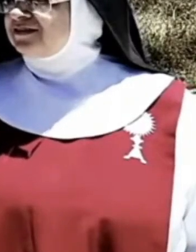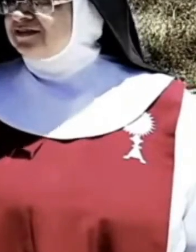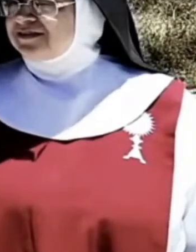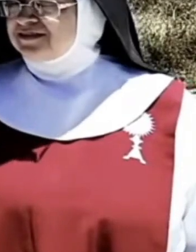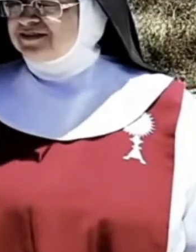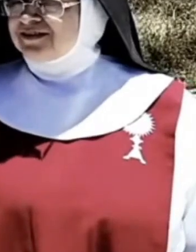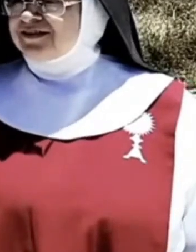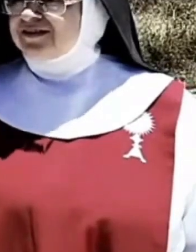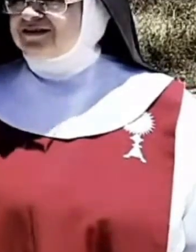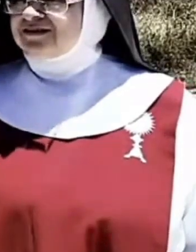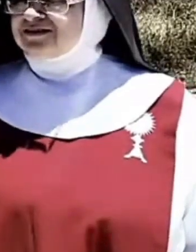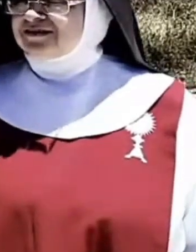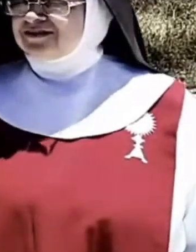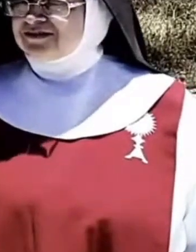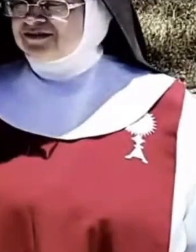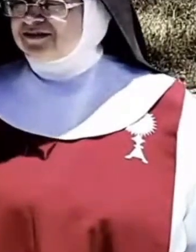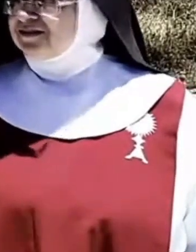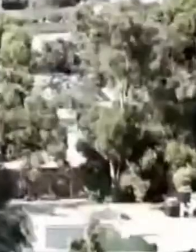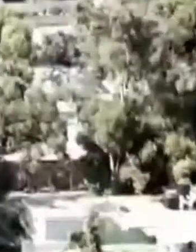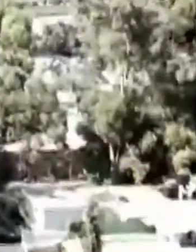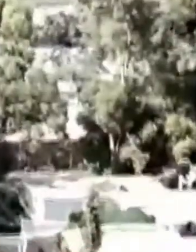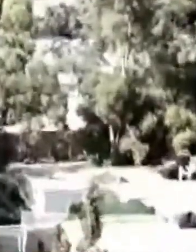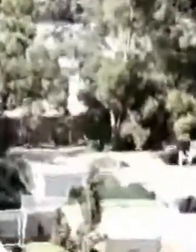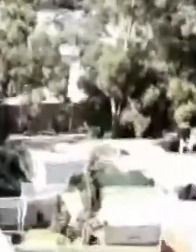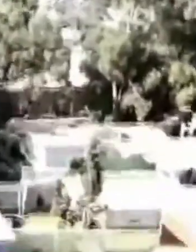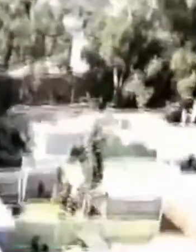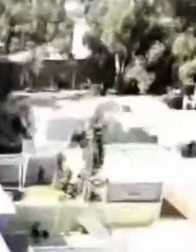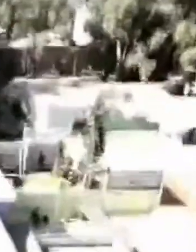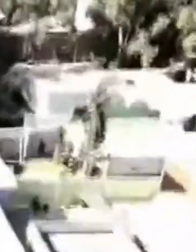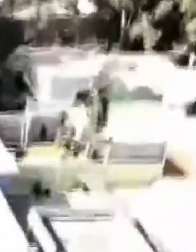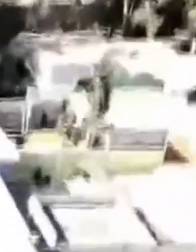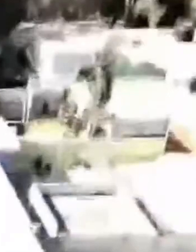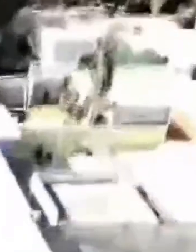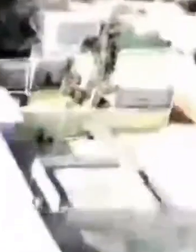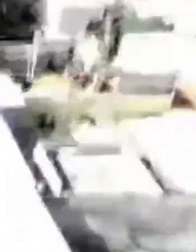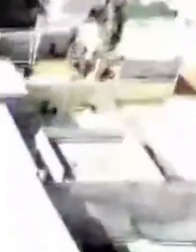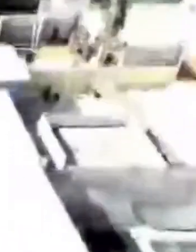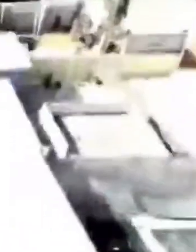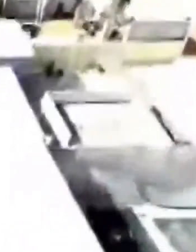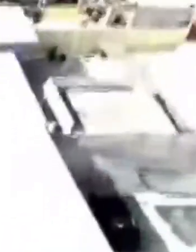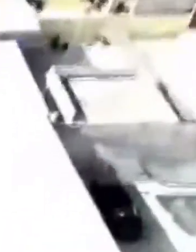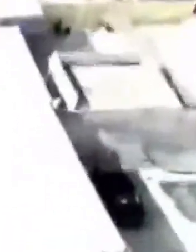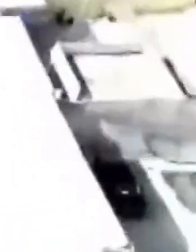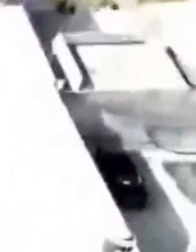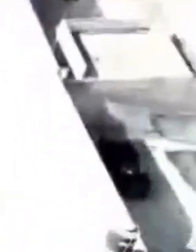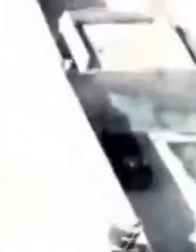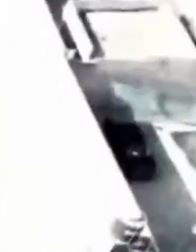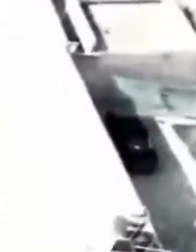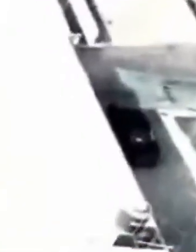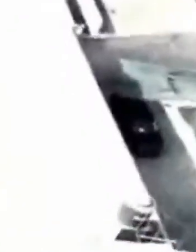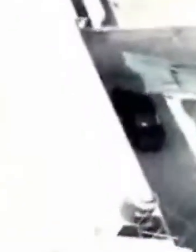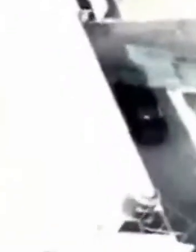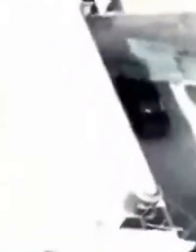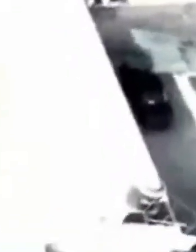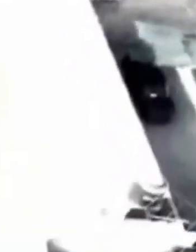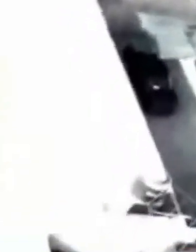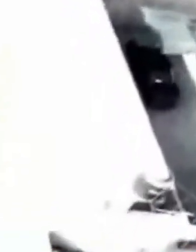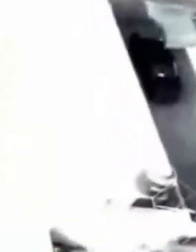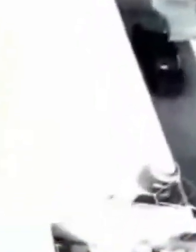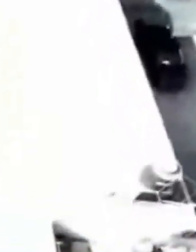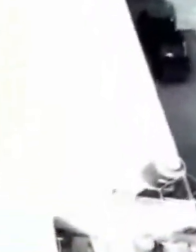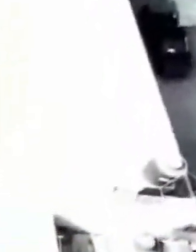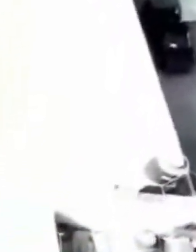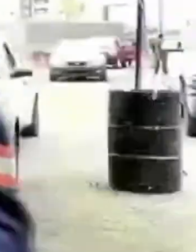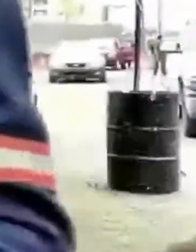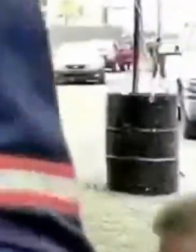el decreto del REPUBE hemos tenido este beneficio En otras entidades se han entregado los recursos federales y próximamente iniciarán los trabajos de